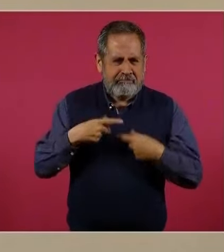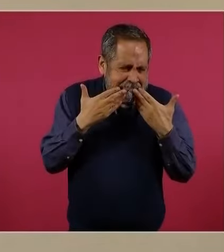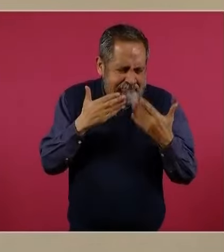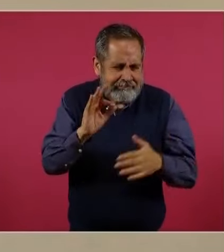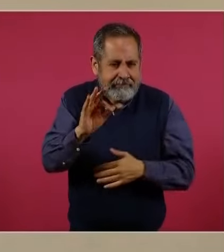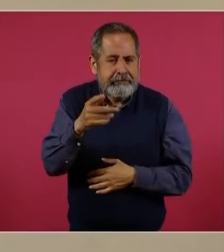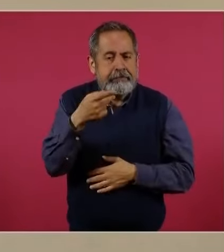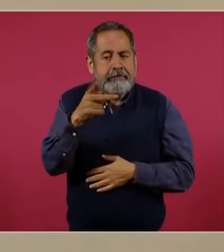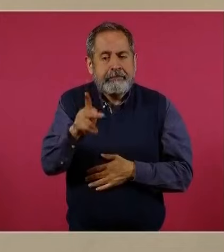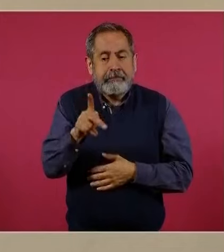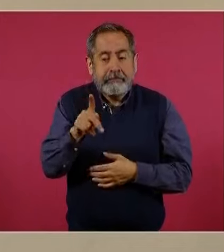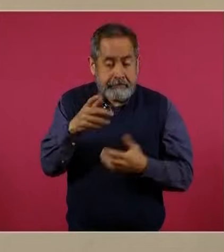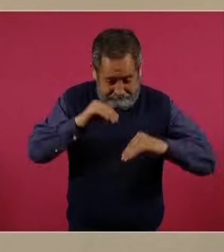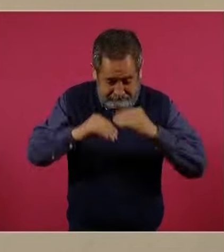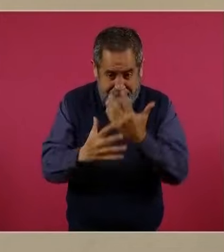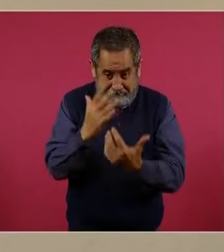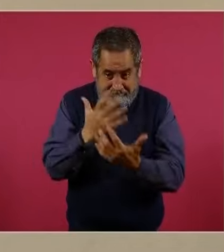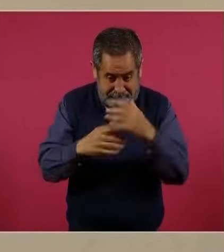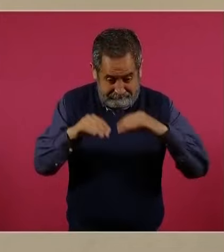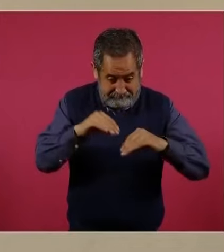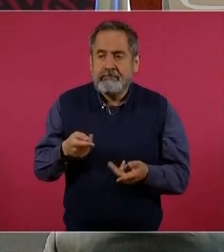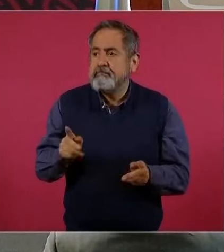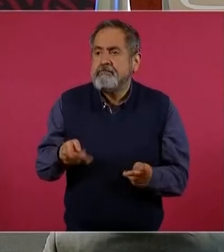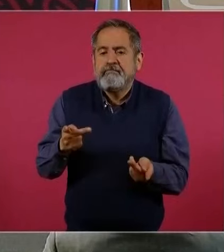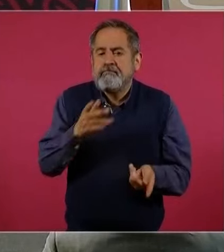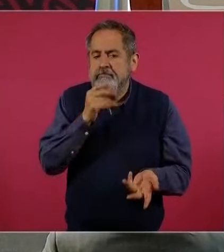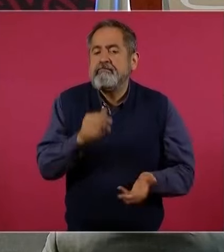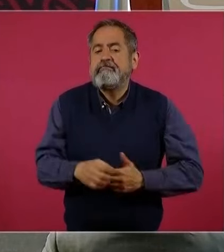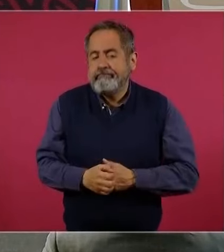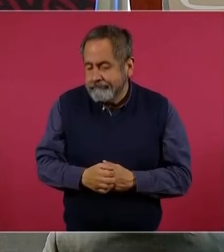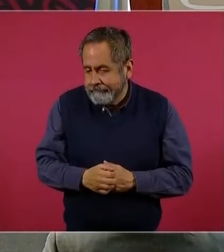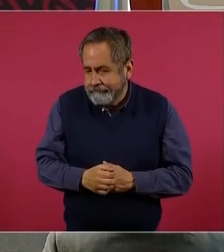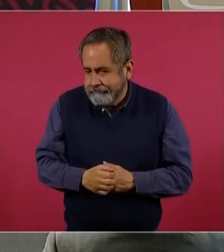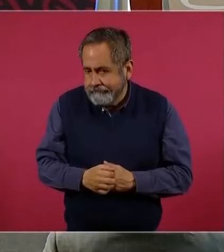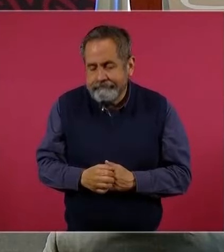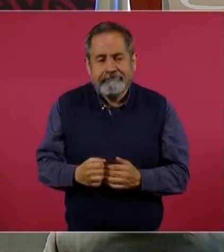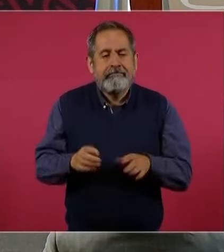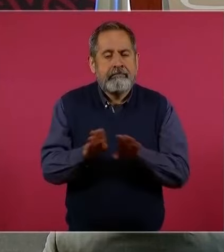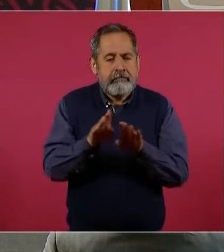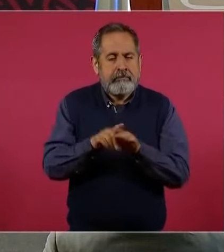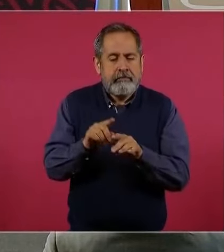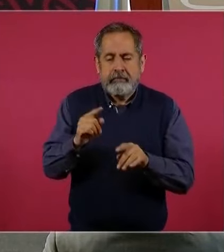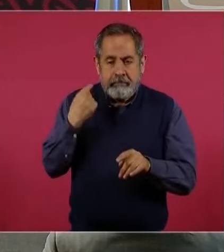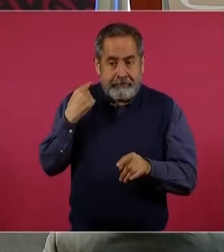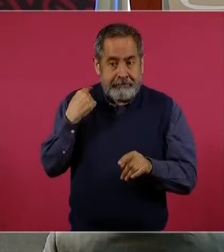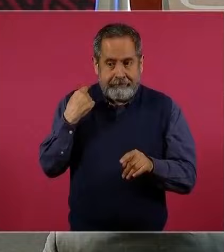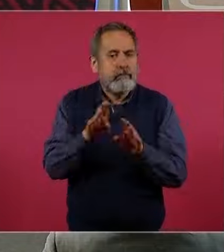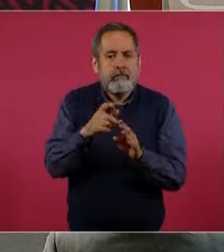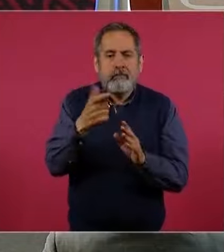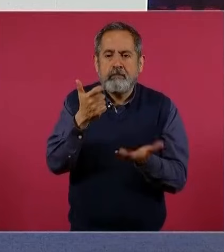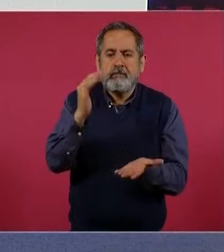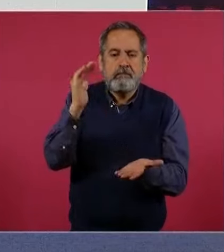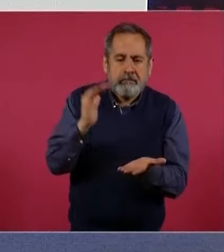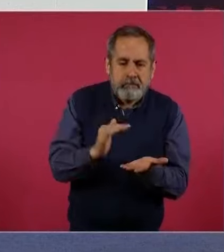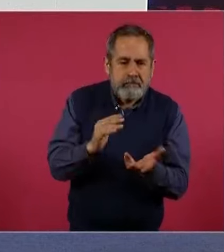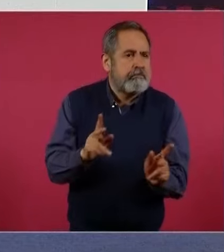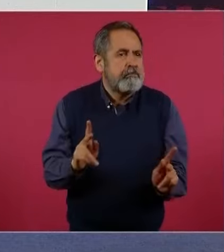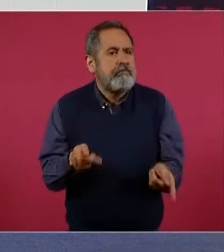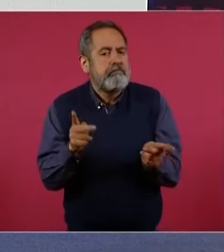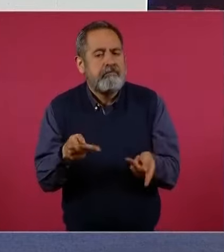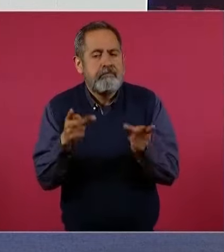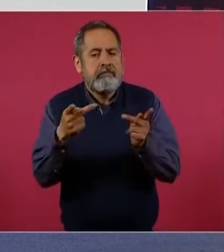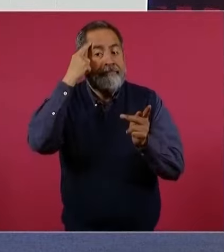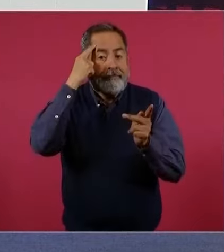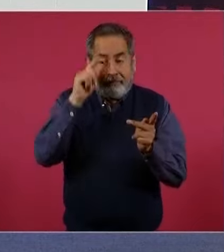sin embargo, sus costos de producción son muy altos. Situación que se ha venido resolviendo precisamente con la creación